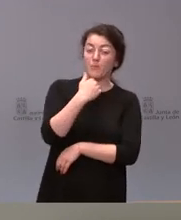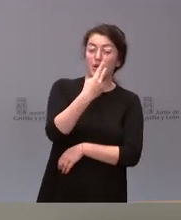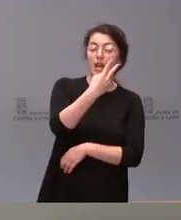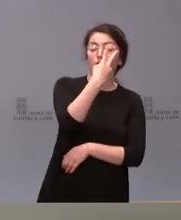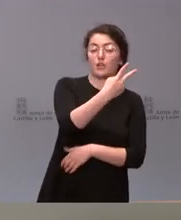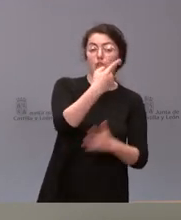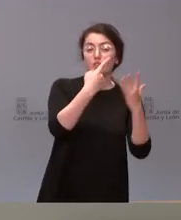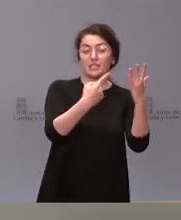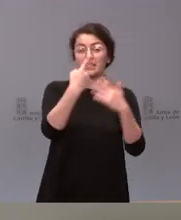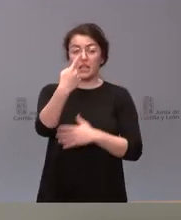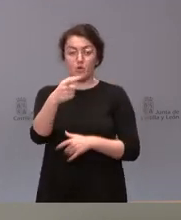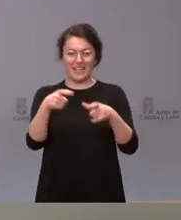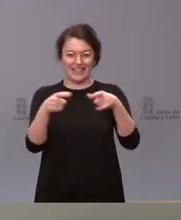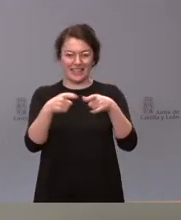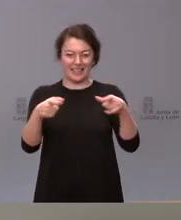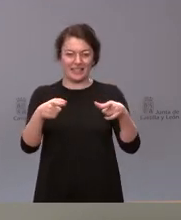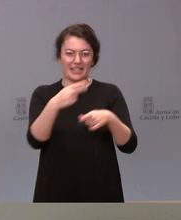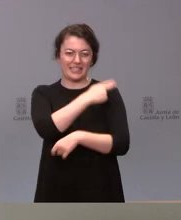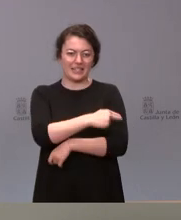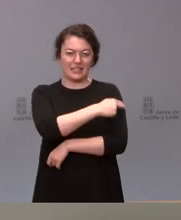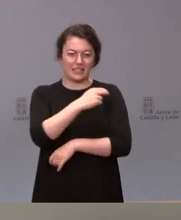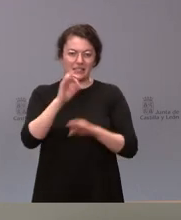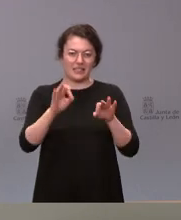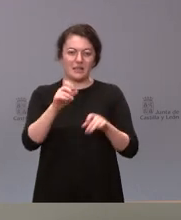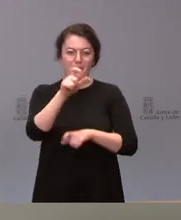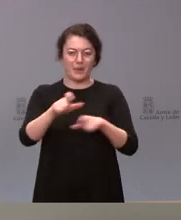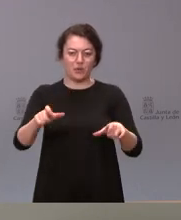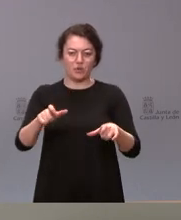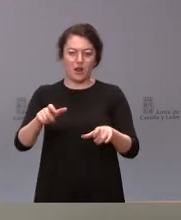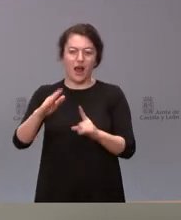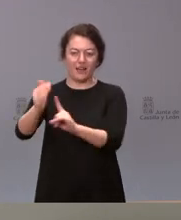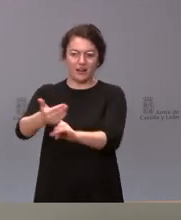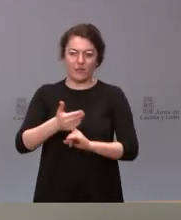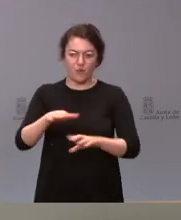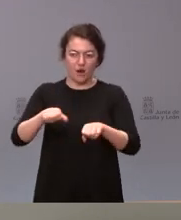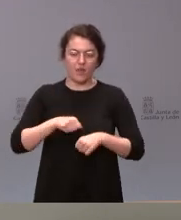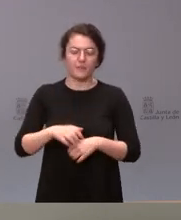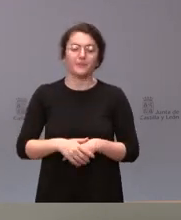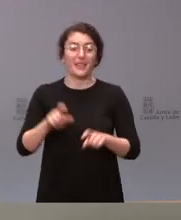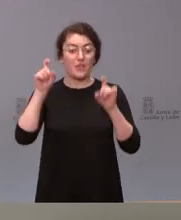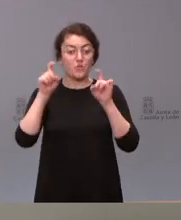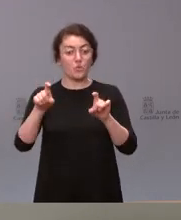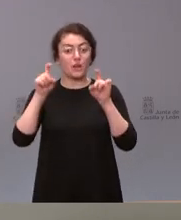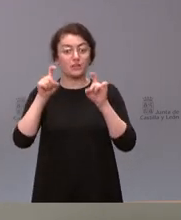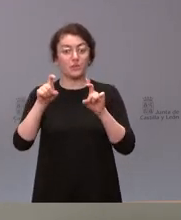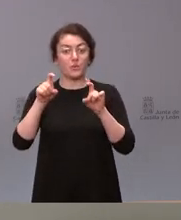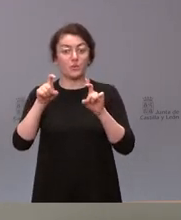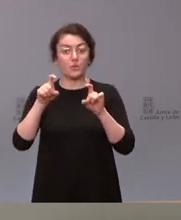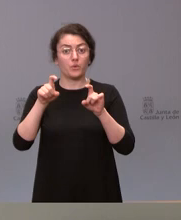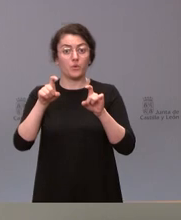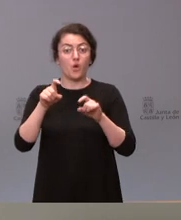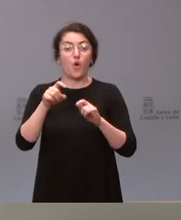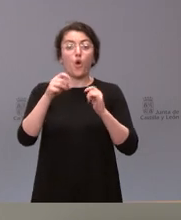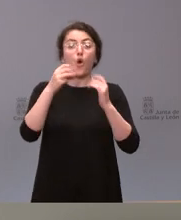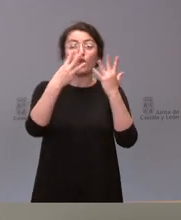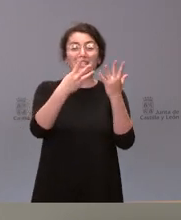261 tarjetas sanitarias de personas refugiadas procedentes de Ucrania y el ámbito educativo en Zamora son 86 los